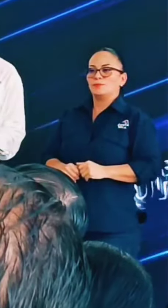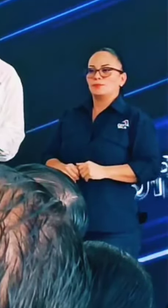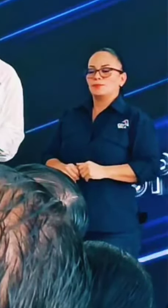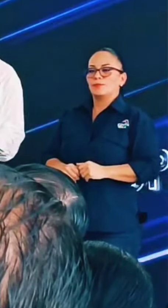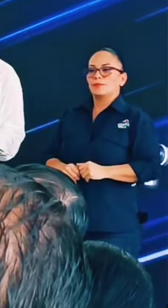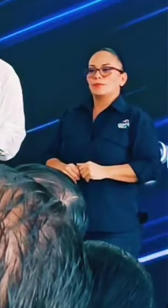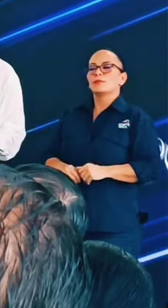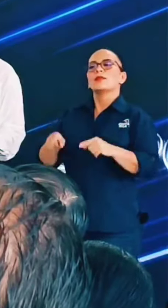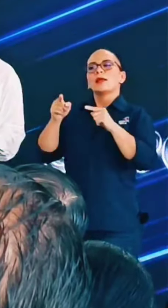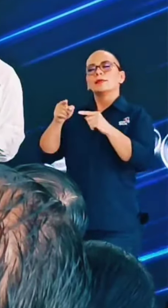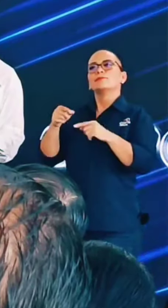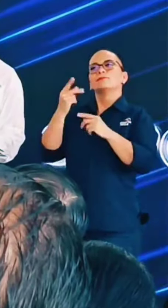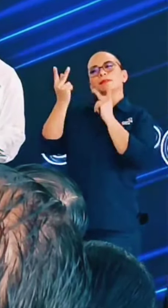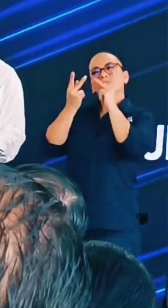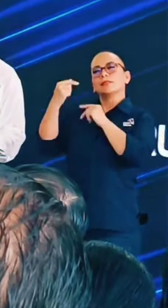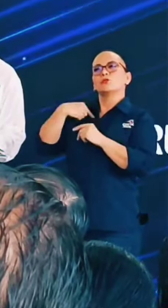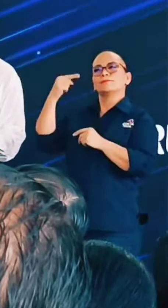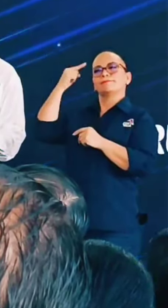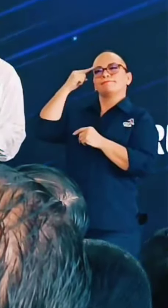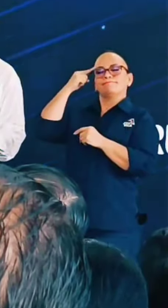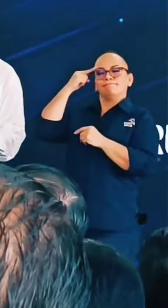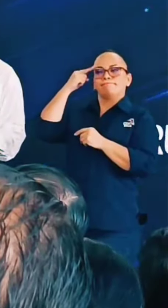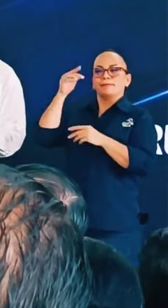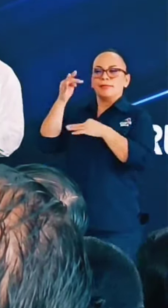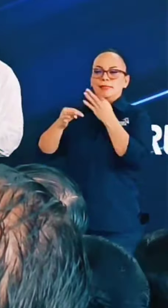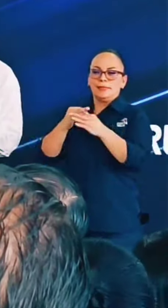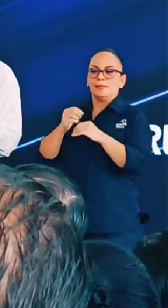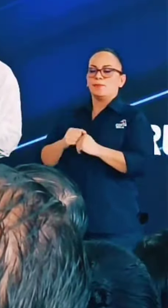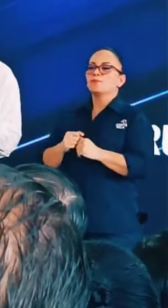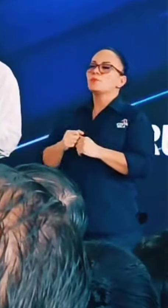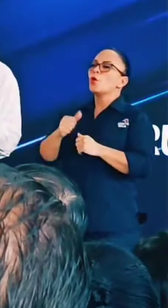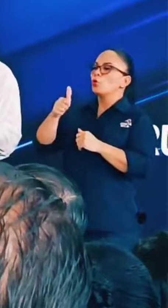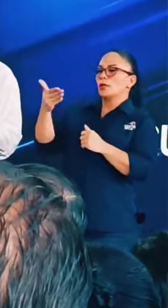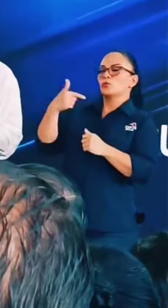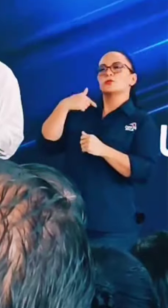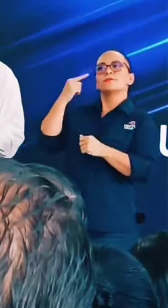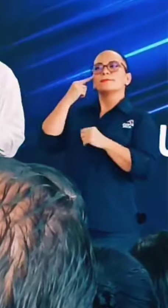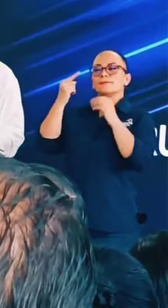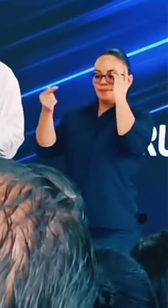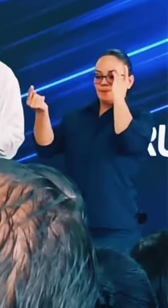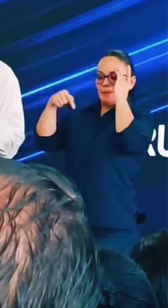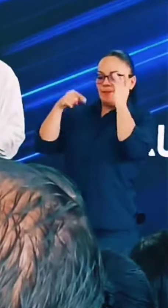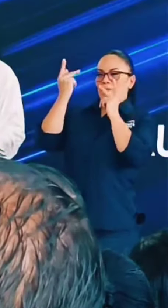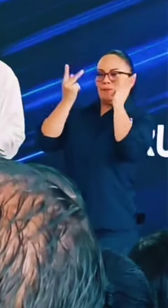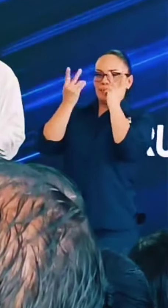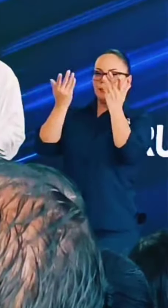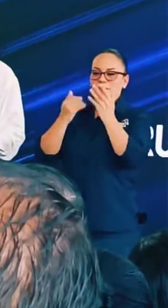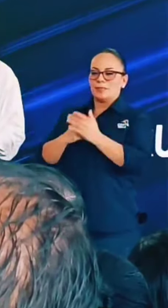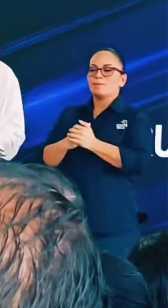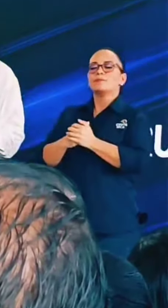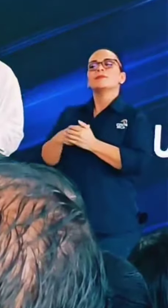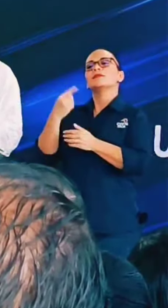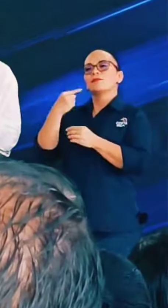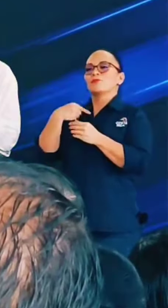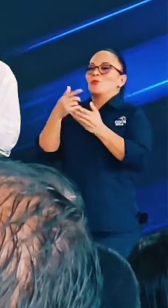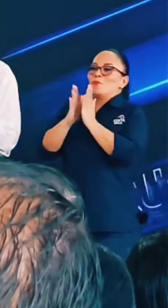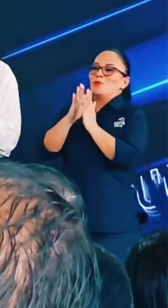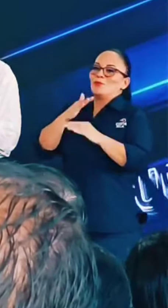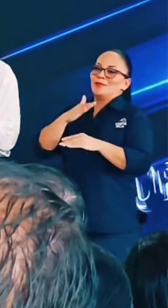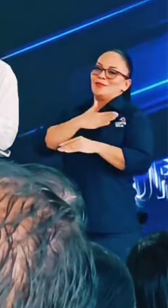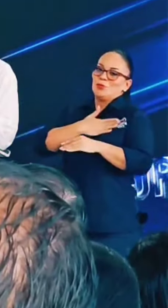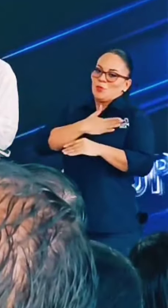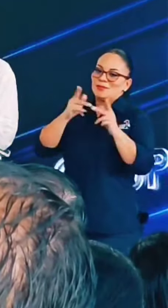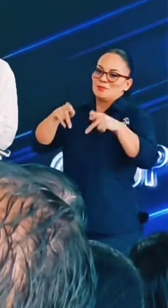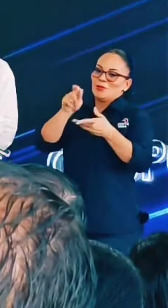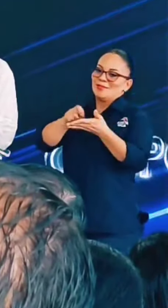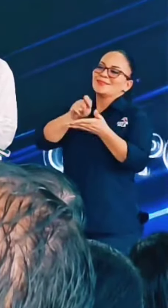Entonces, esta visita me pone a pensar. La otra cosa que me puso a pensar esta visita, y yo siempre le pido disculpas a los que